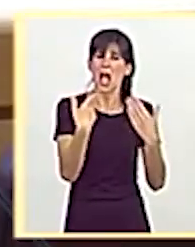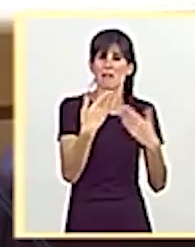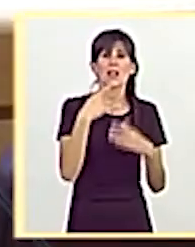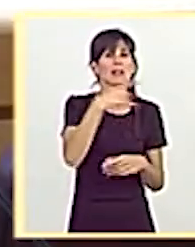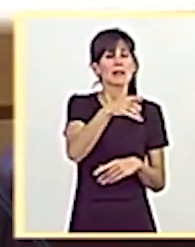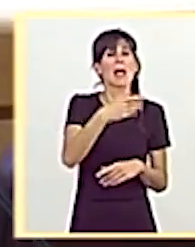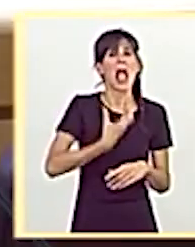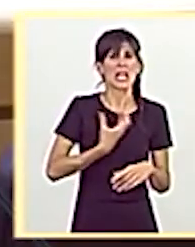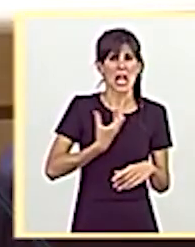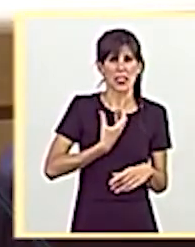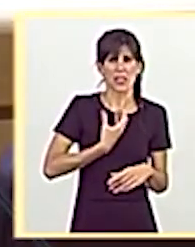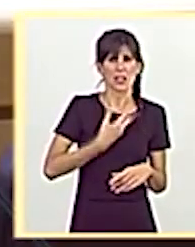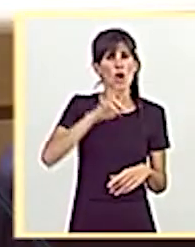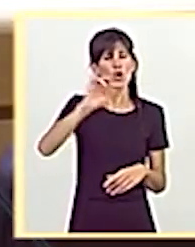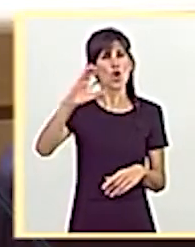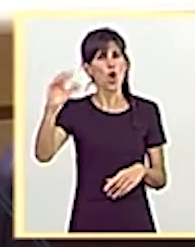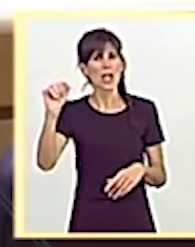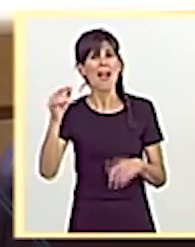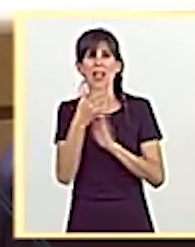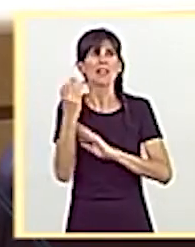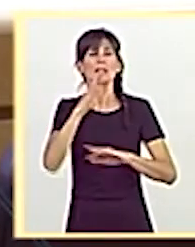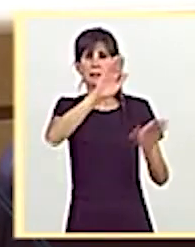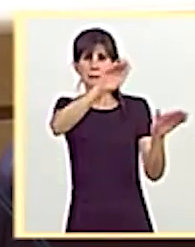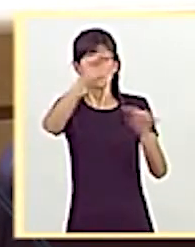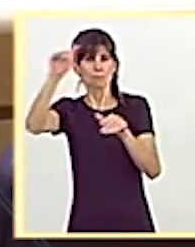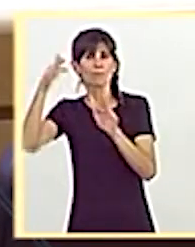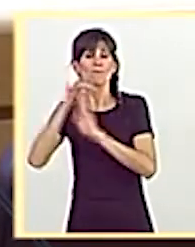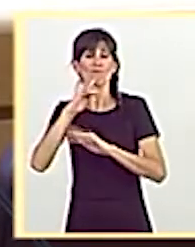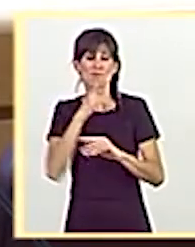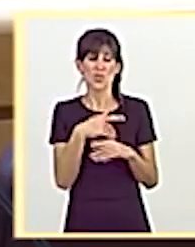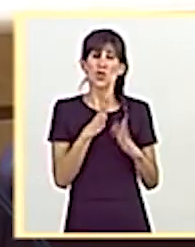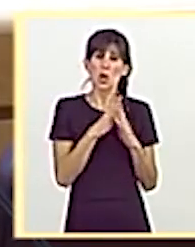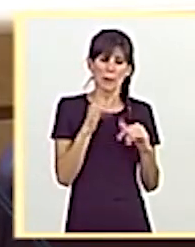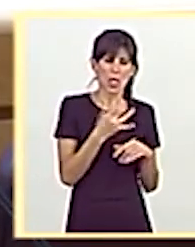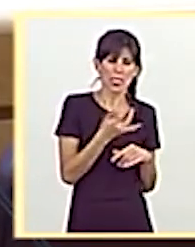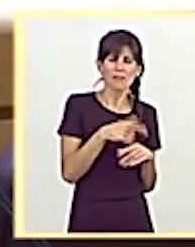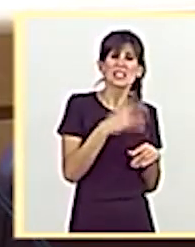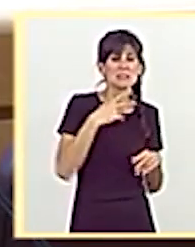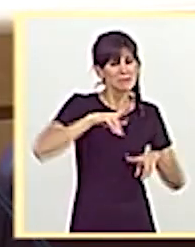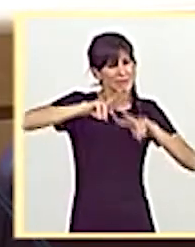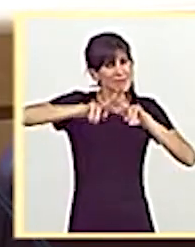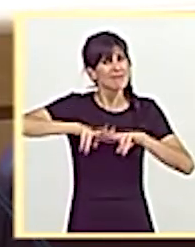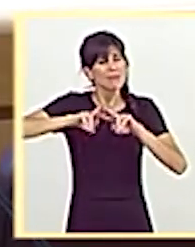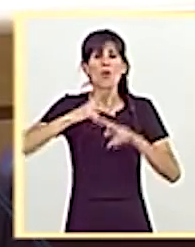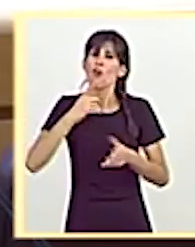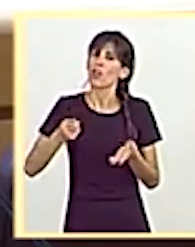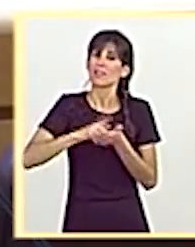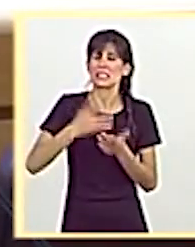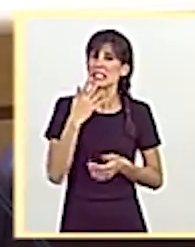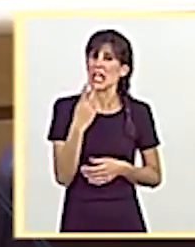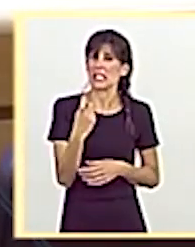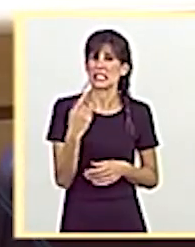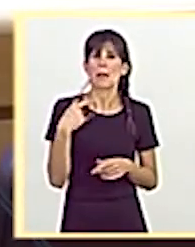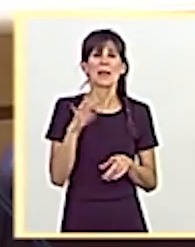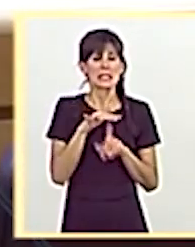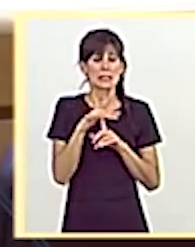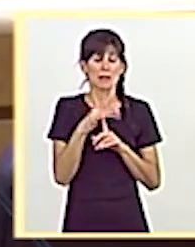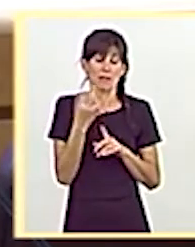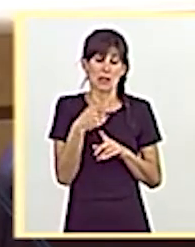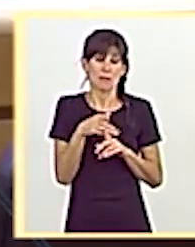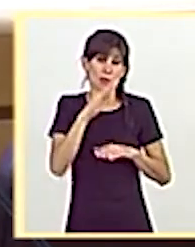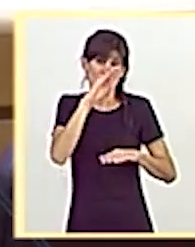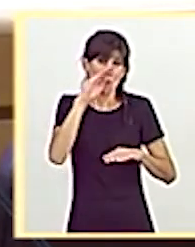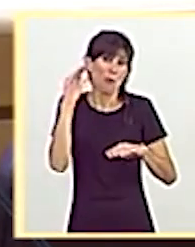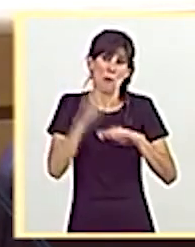Roca. Convoque a la comisión paritaria prevista en el convenio y revise, si es necesario, de nuevo, el estado y el cumplimiento